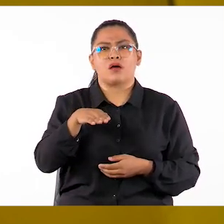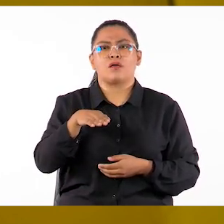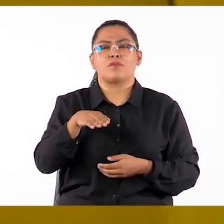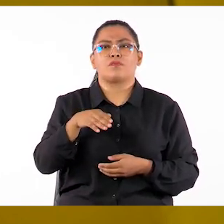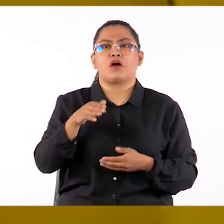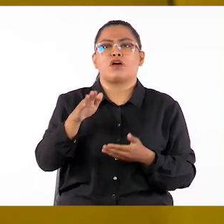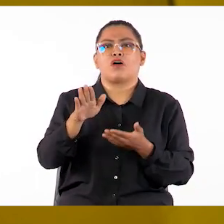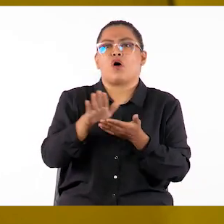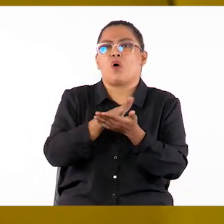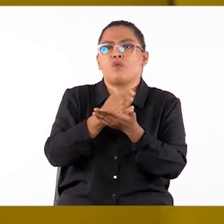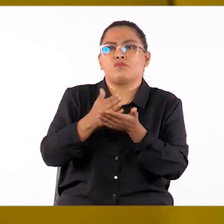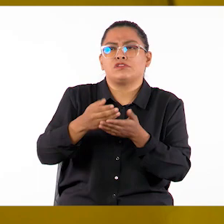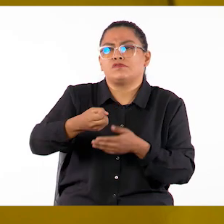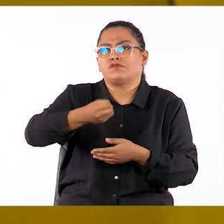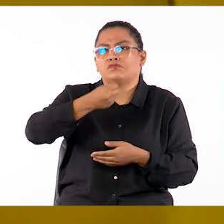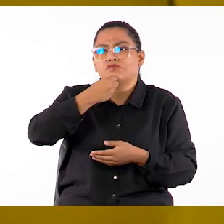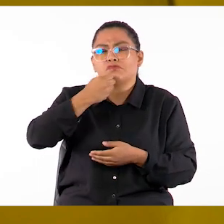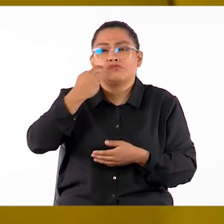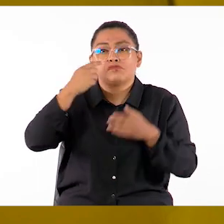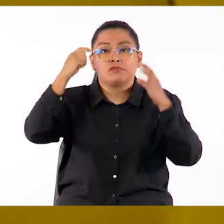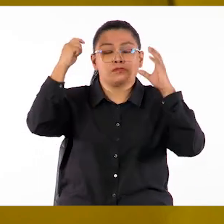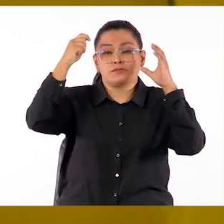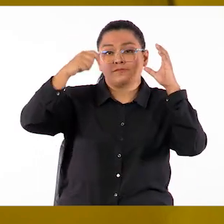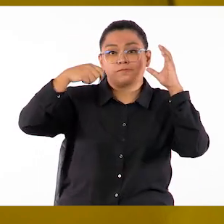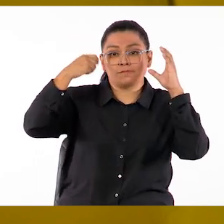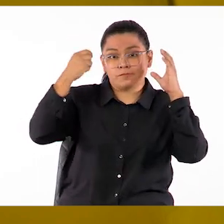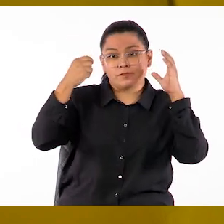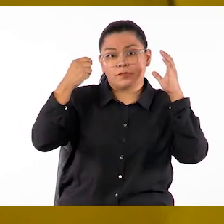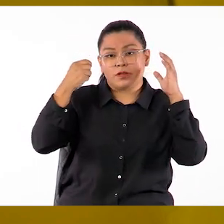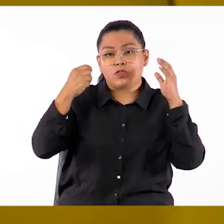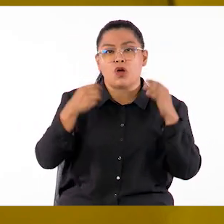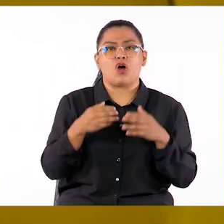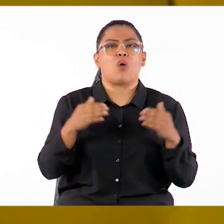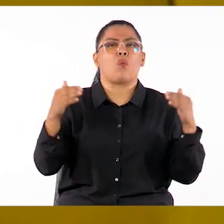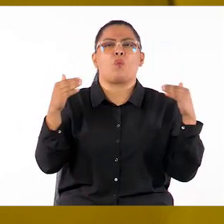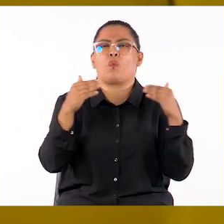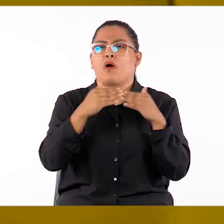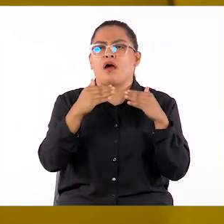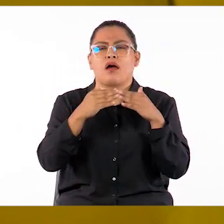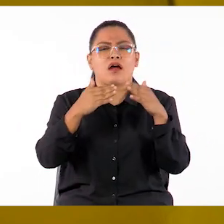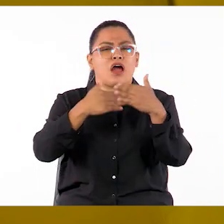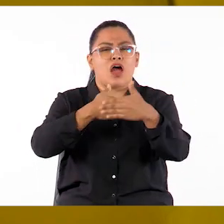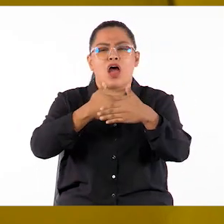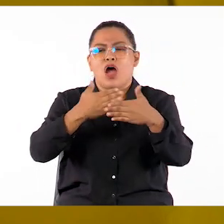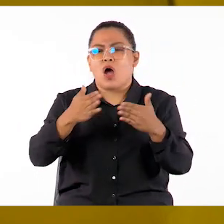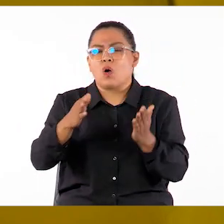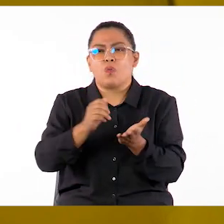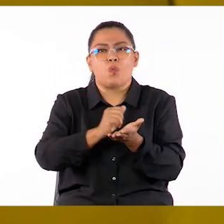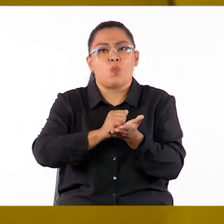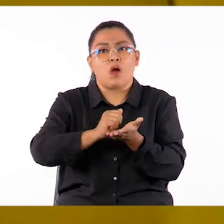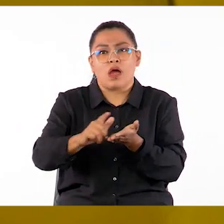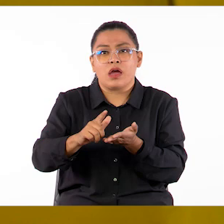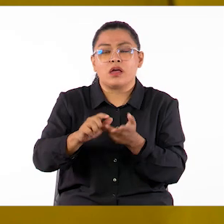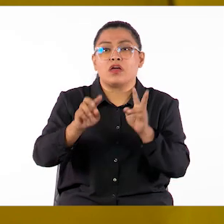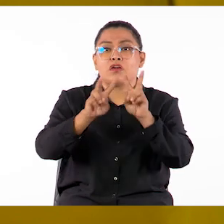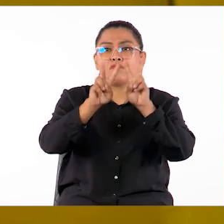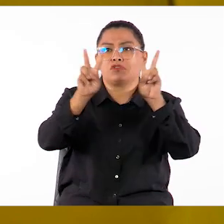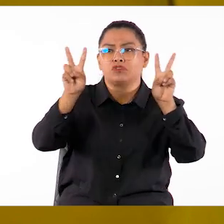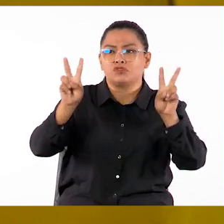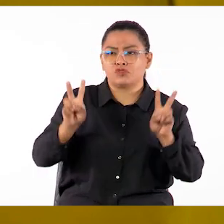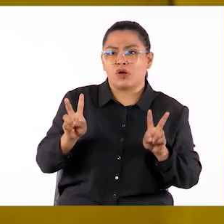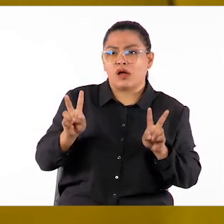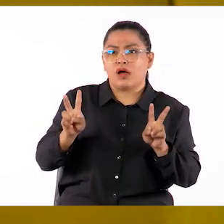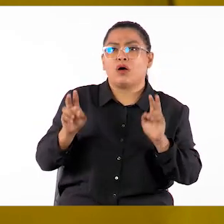información y ver videos, sino que, al igual que en el aula presencial, este lugar en línea puede ser un excelente